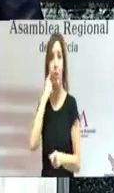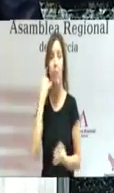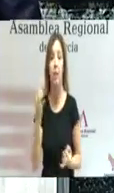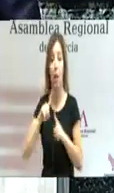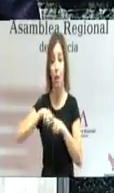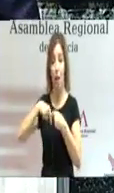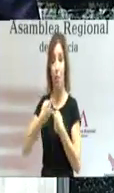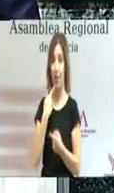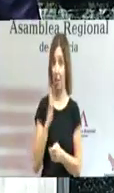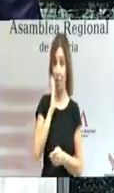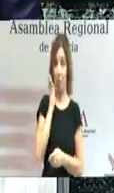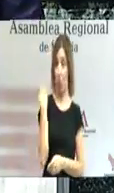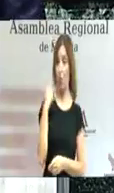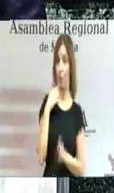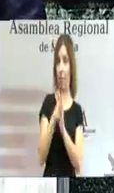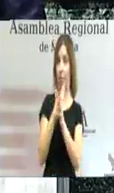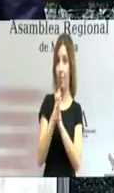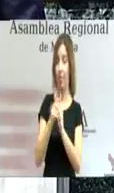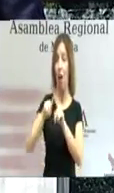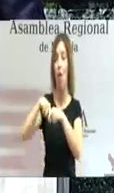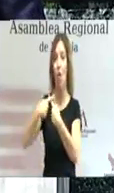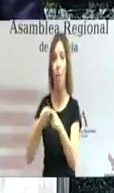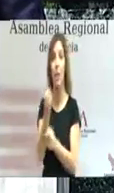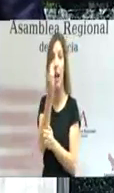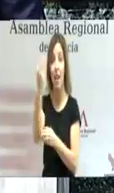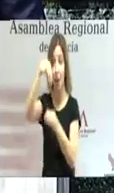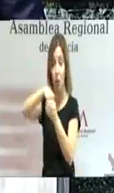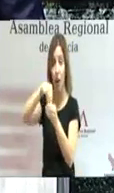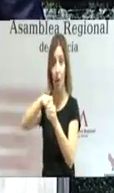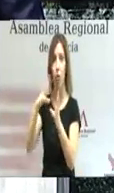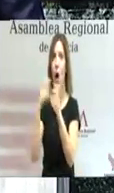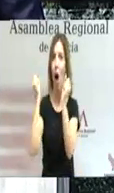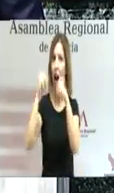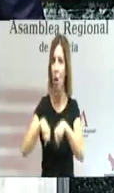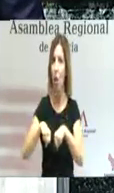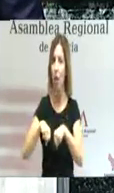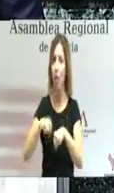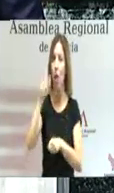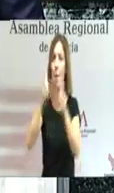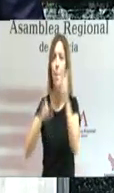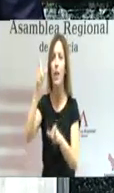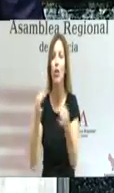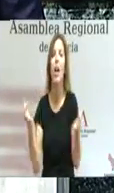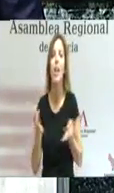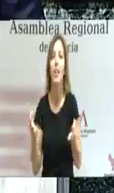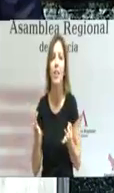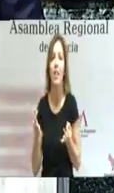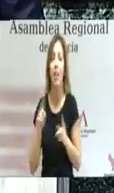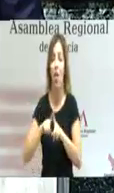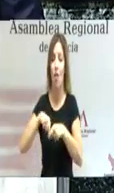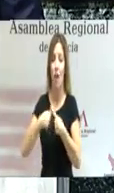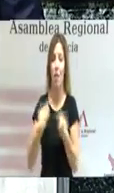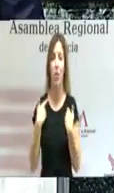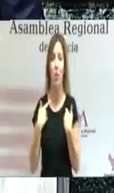familias de las que yo les hablaba antes y algunas de ellas que están participando en estos acuerdos, personas con familiares que